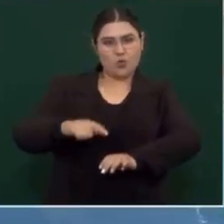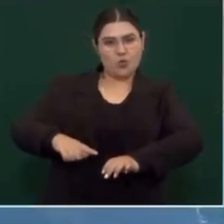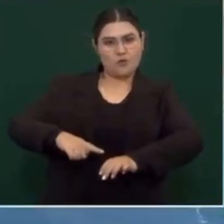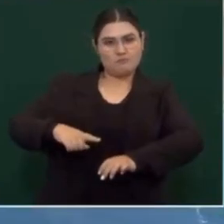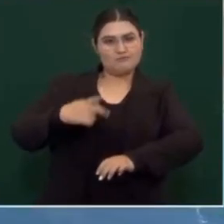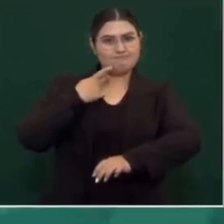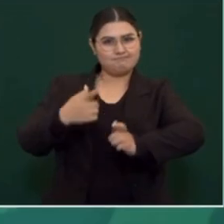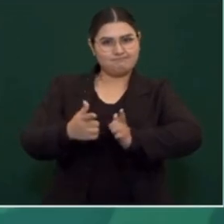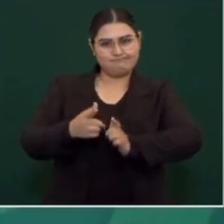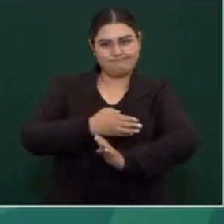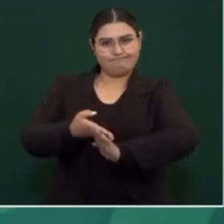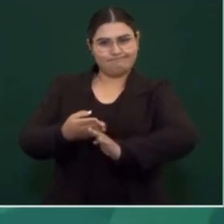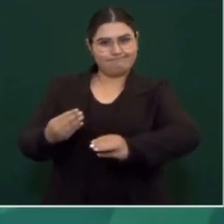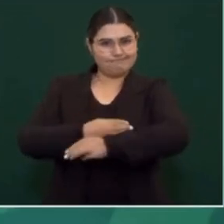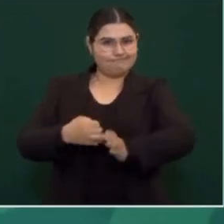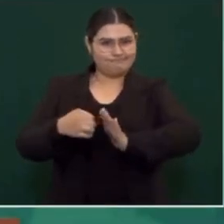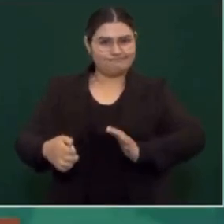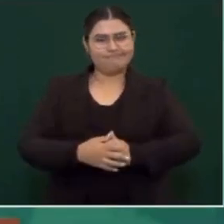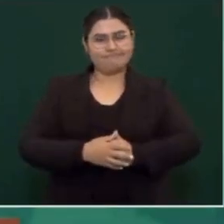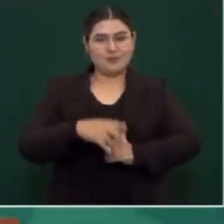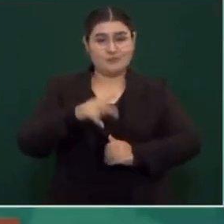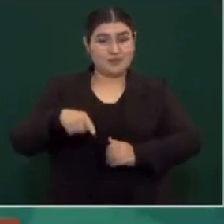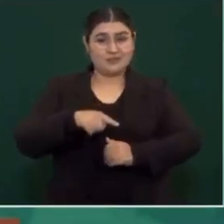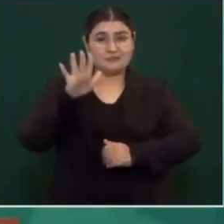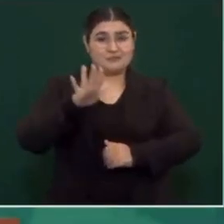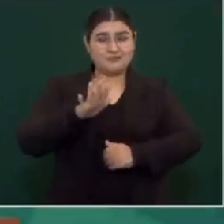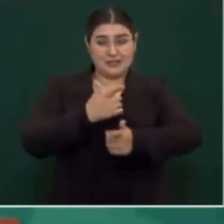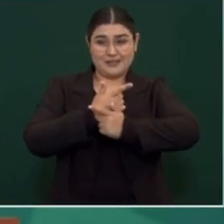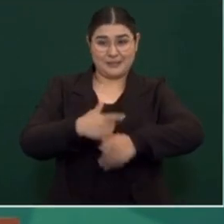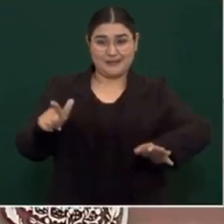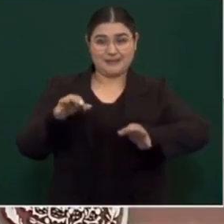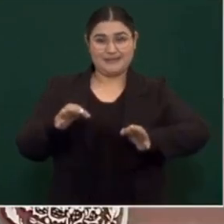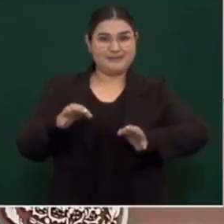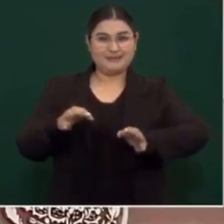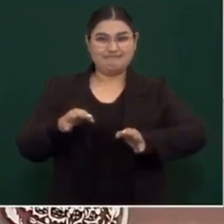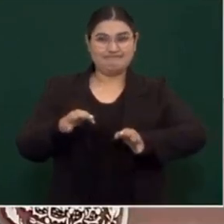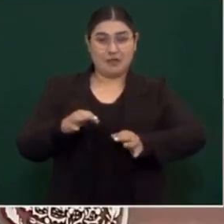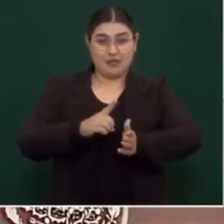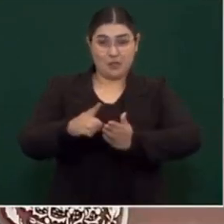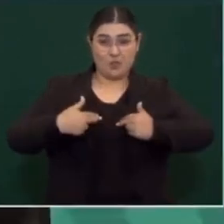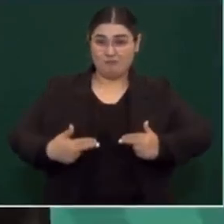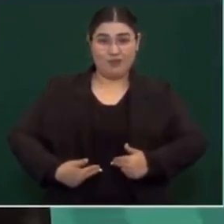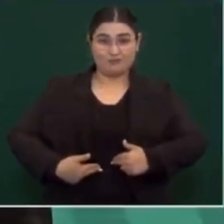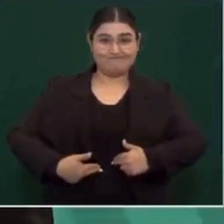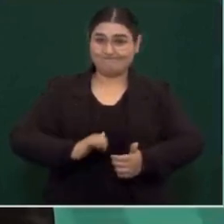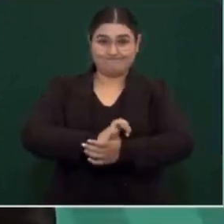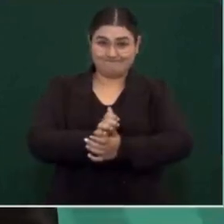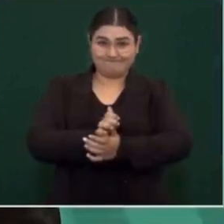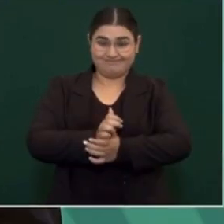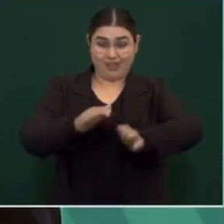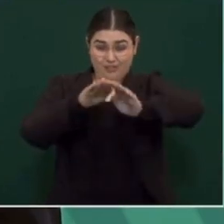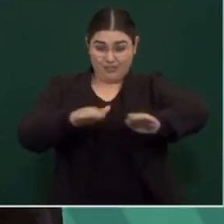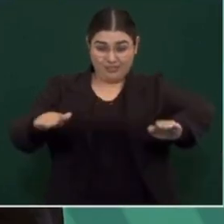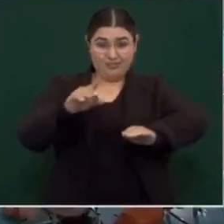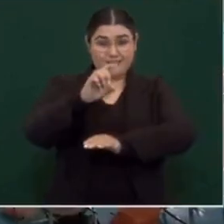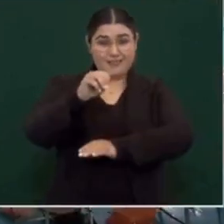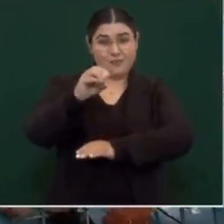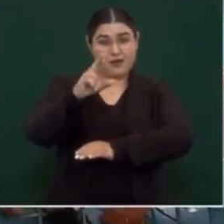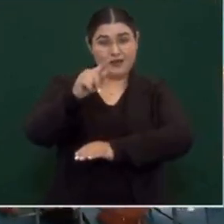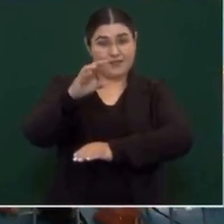lo podemos hacer. Eso es contrario a las libertades, es contrario a los derechos humanos y es antidemocrático.